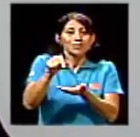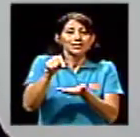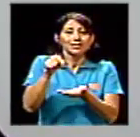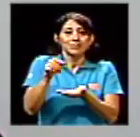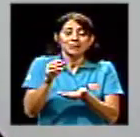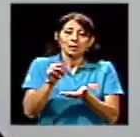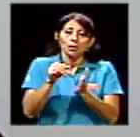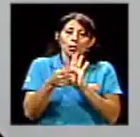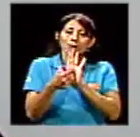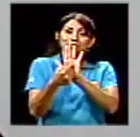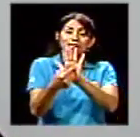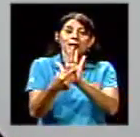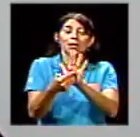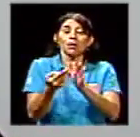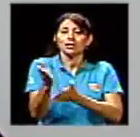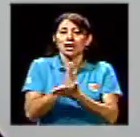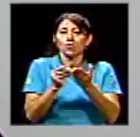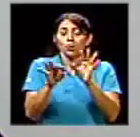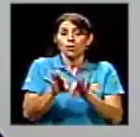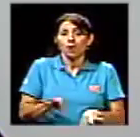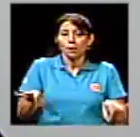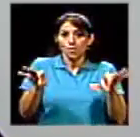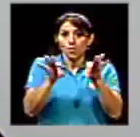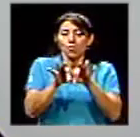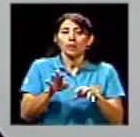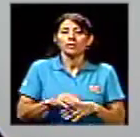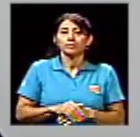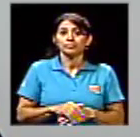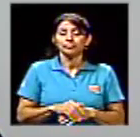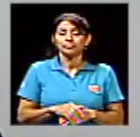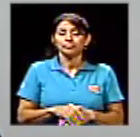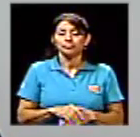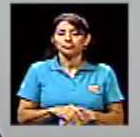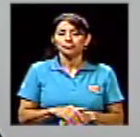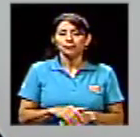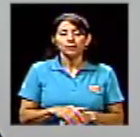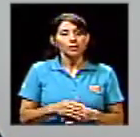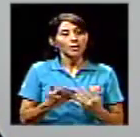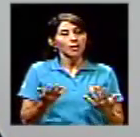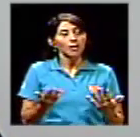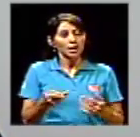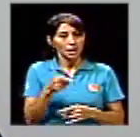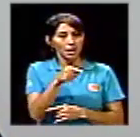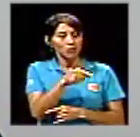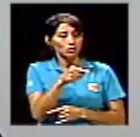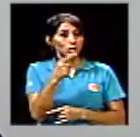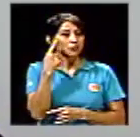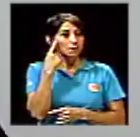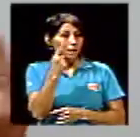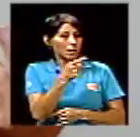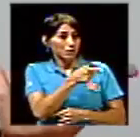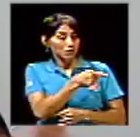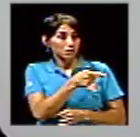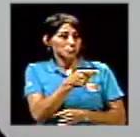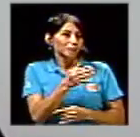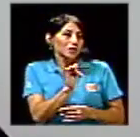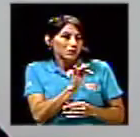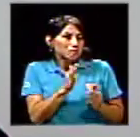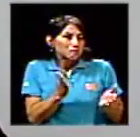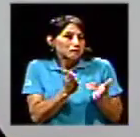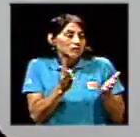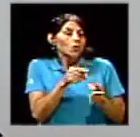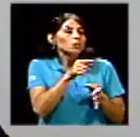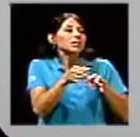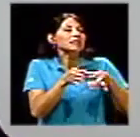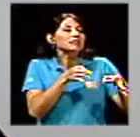Y esta introducción era un poco para invitarlo a que nos explique las cosas